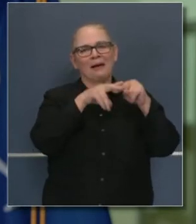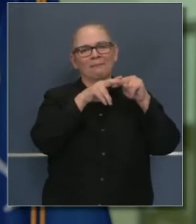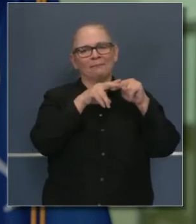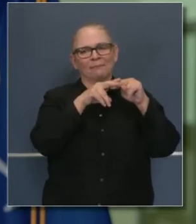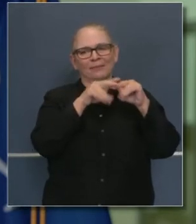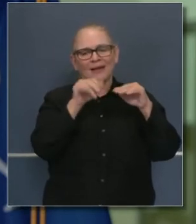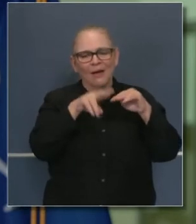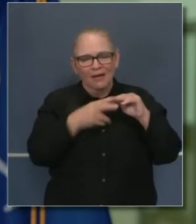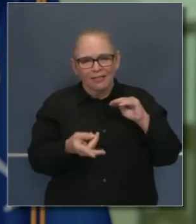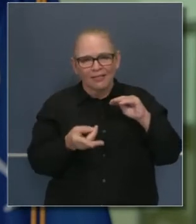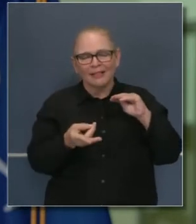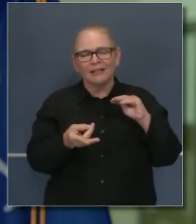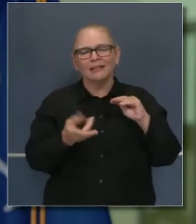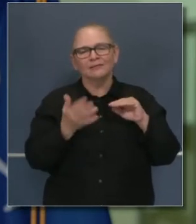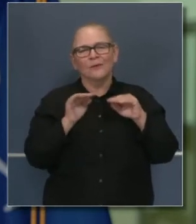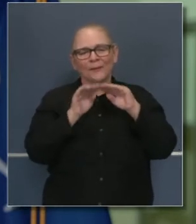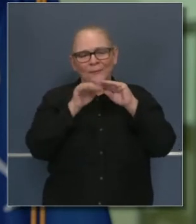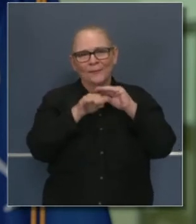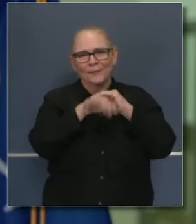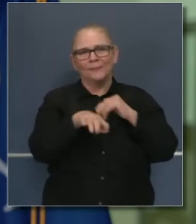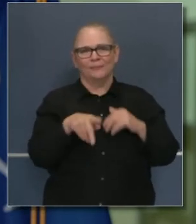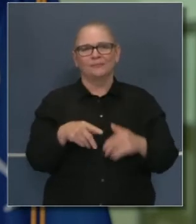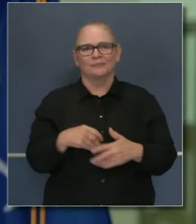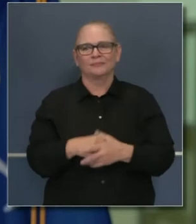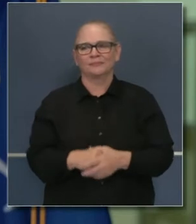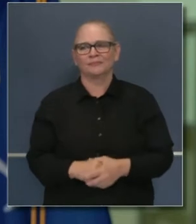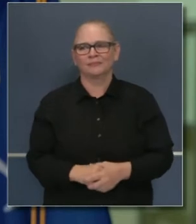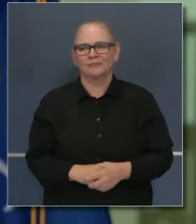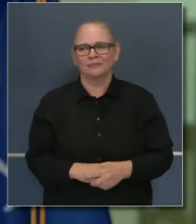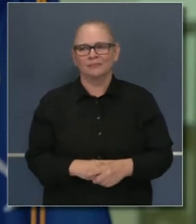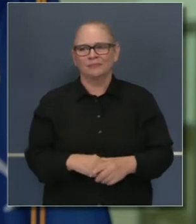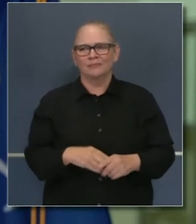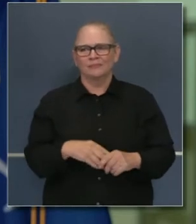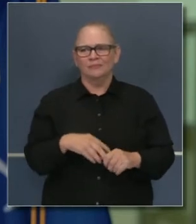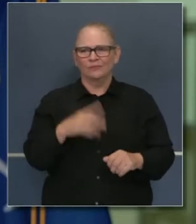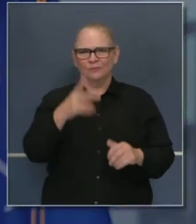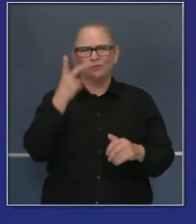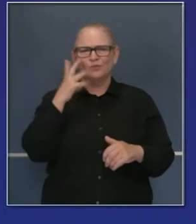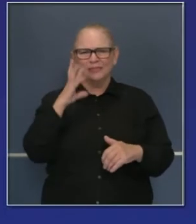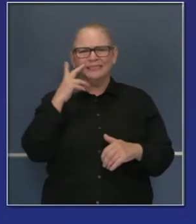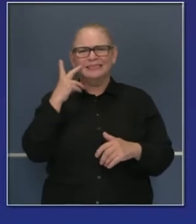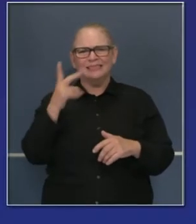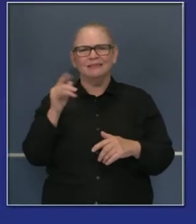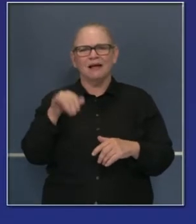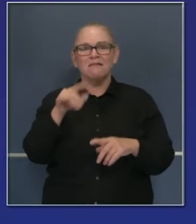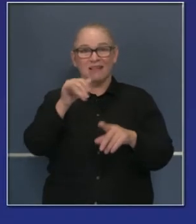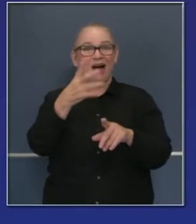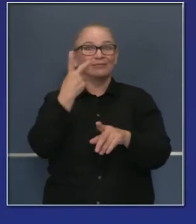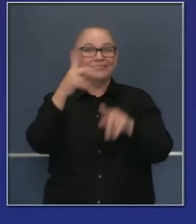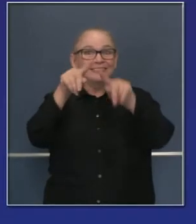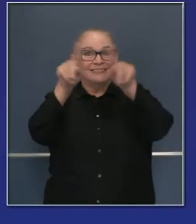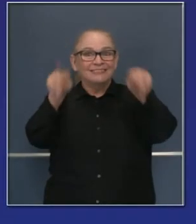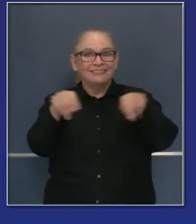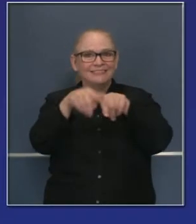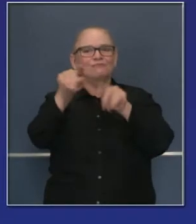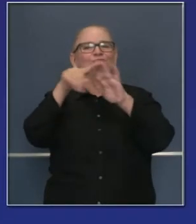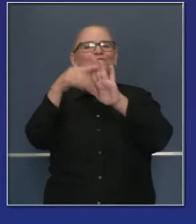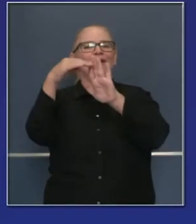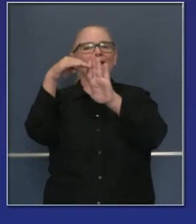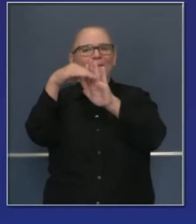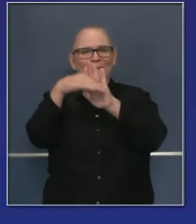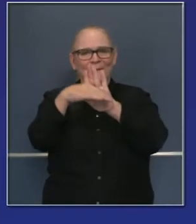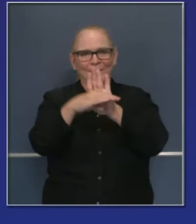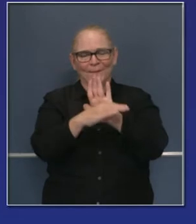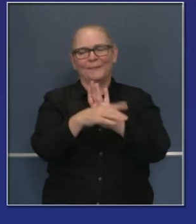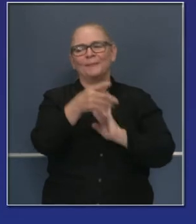gráfico, ven que hay una cierta estabilización en cuanto a la... Hay una especie de estancamiento en